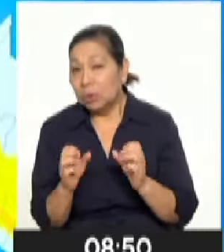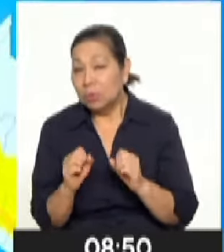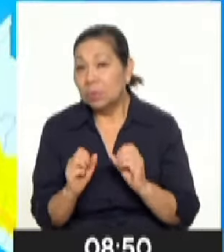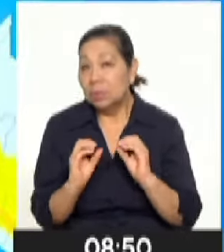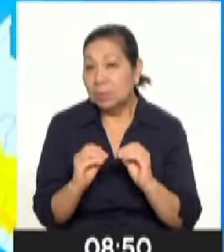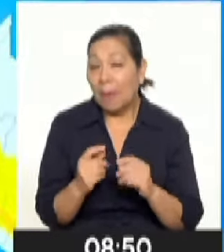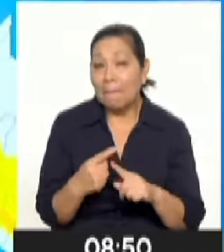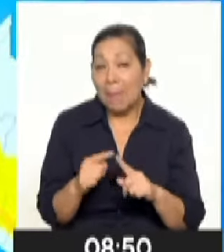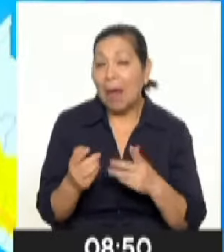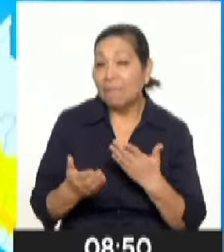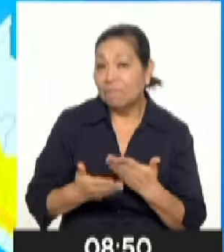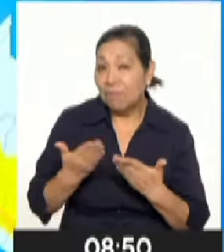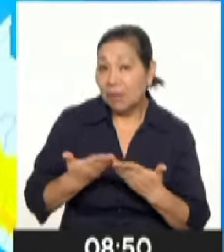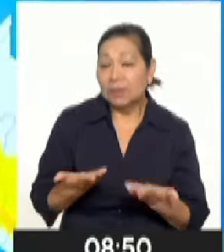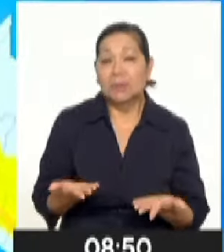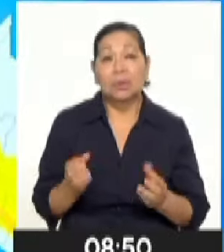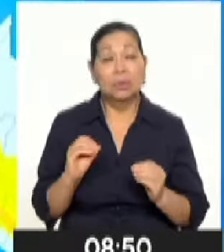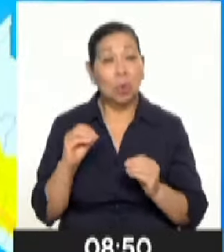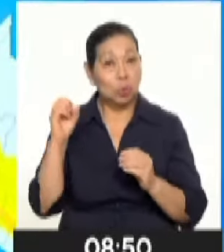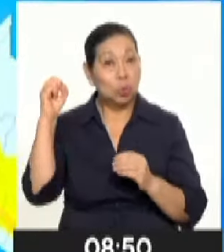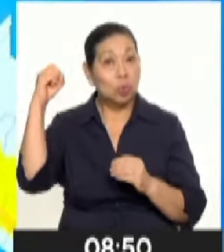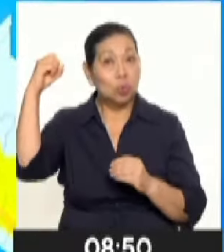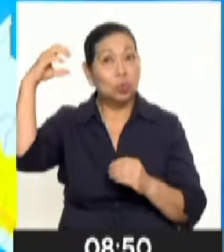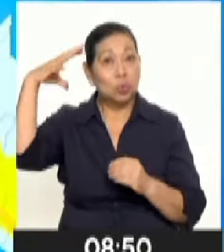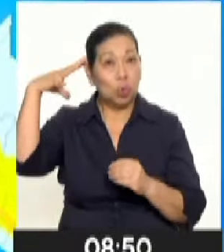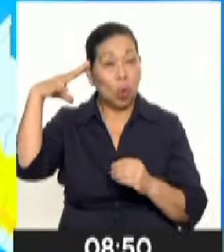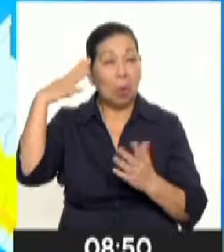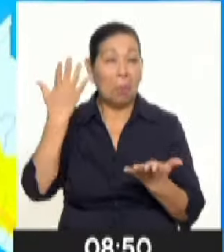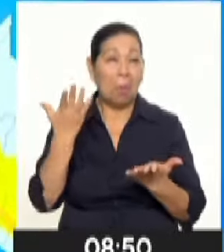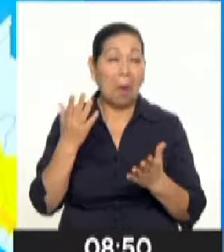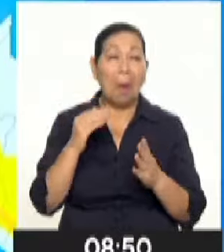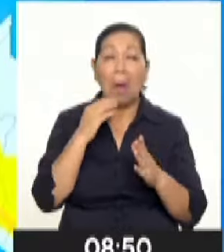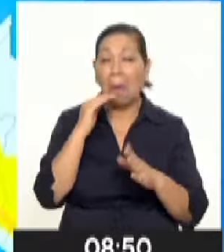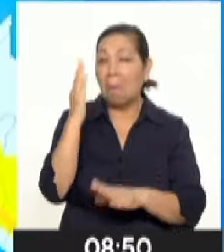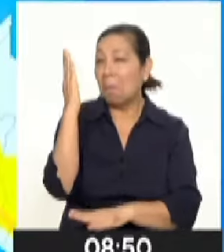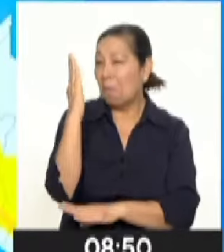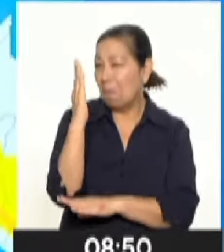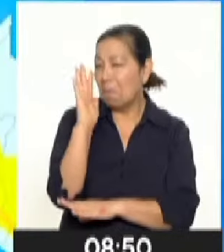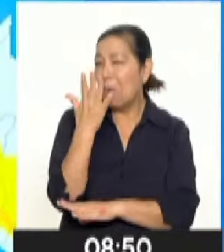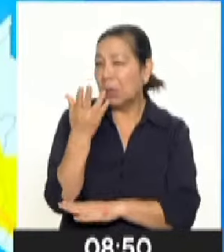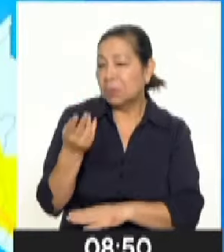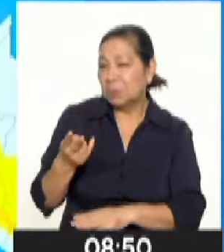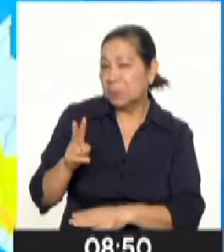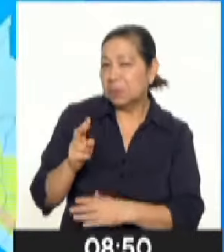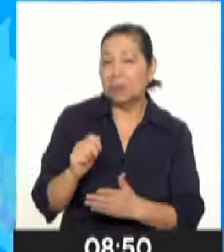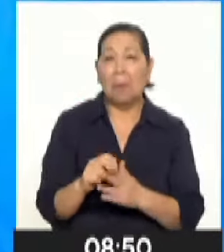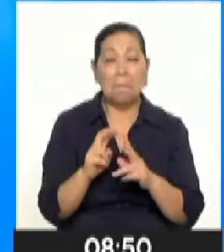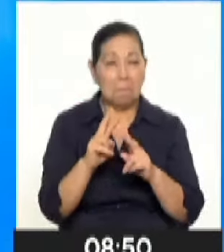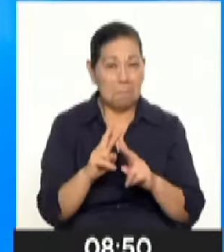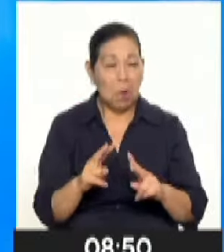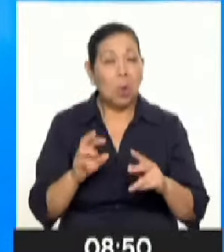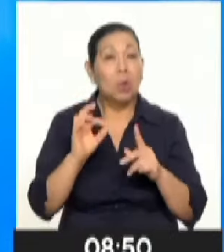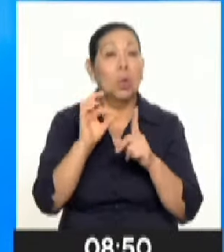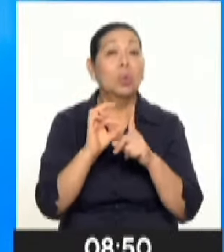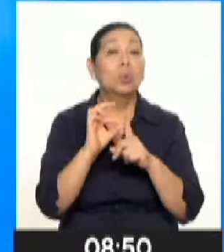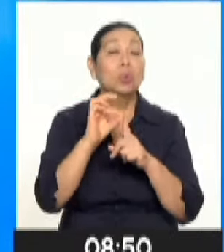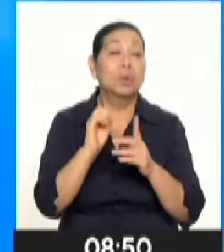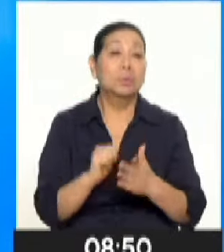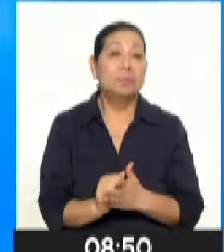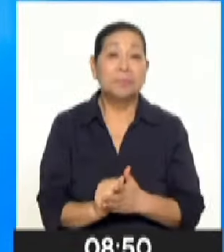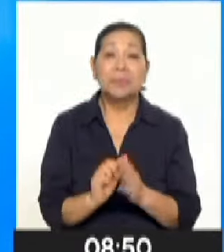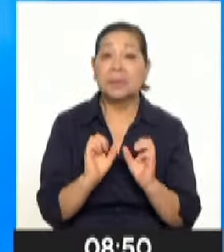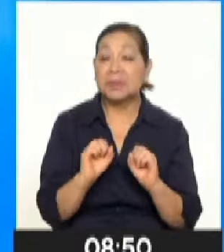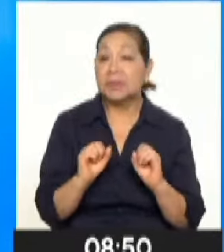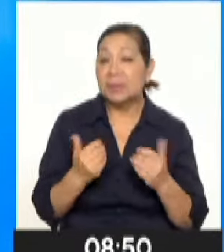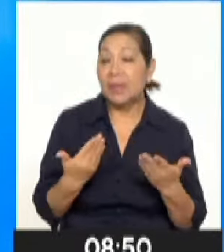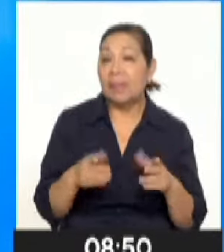también facilita, pues, que la radiación solar ingrese a horas de mediodía, facilitando el incremento de los valores de la temperatura, por